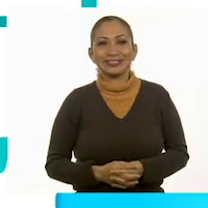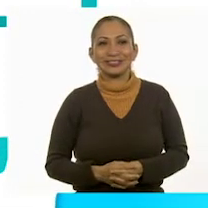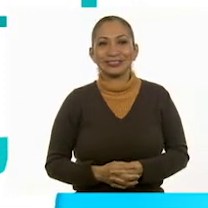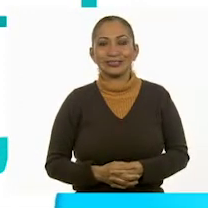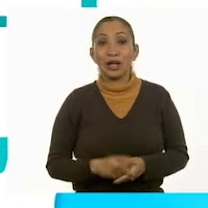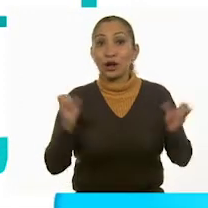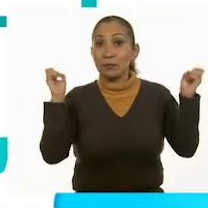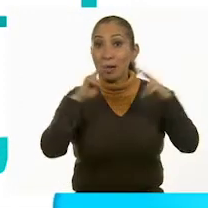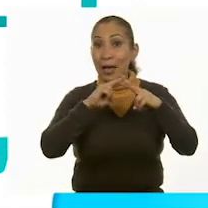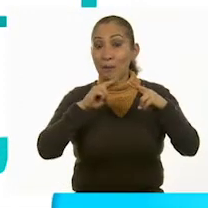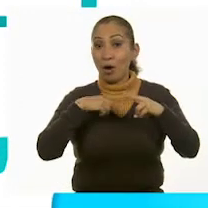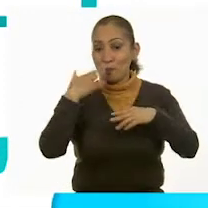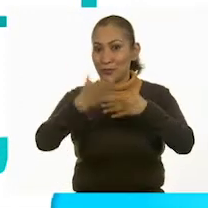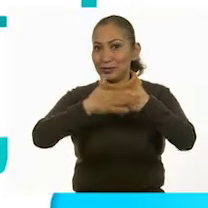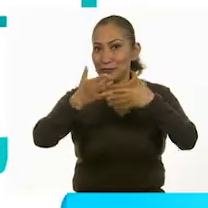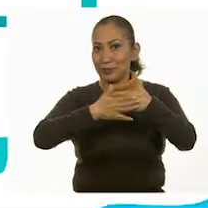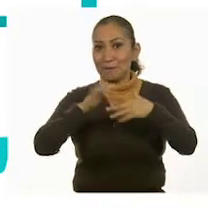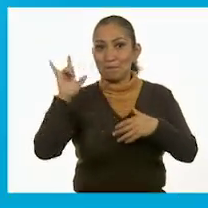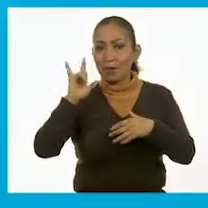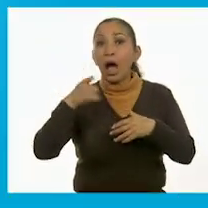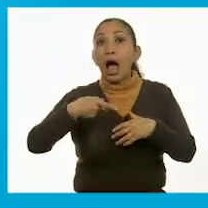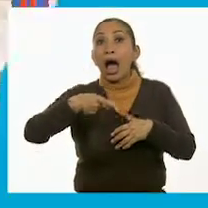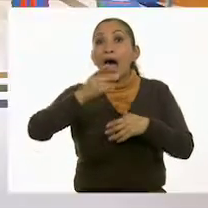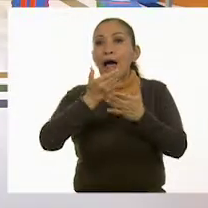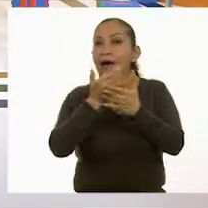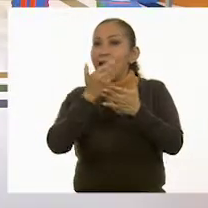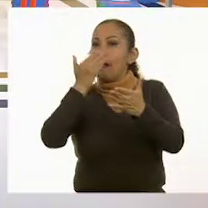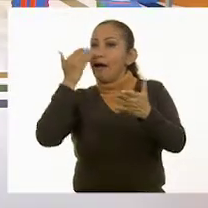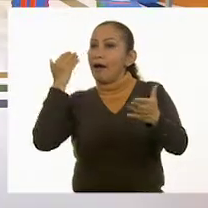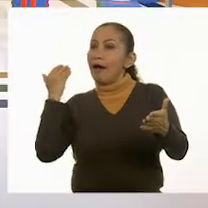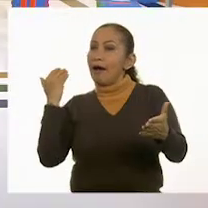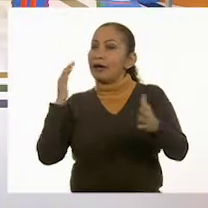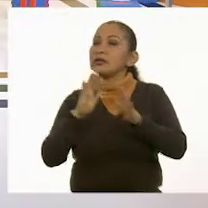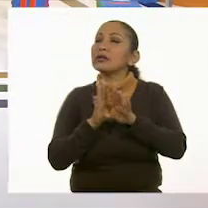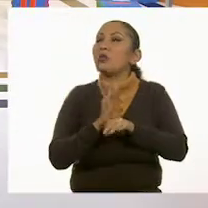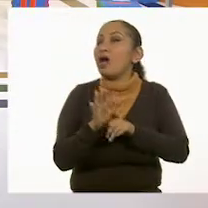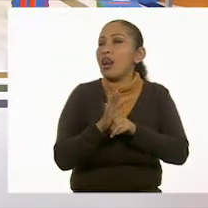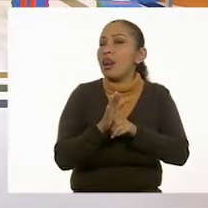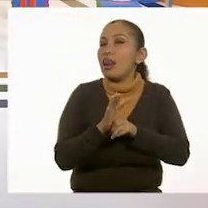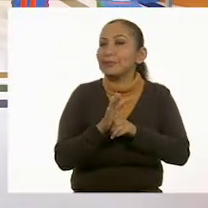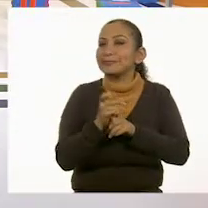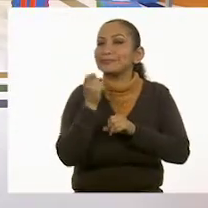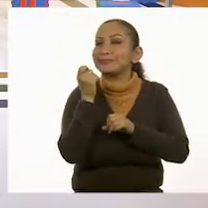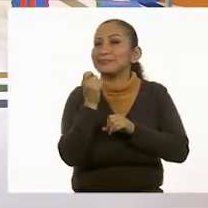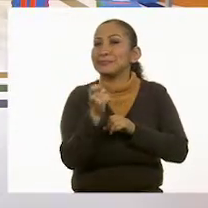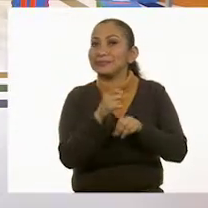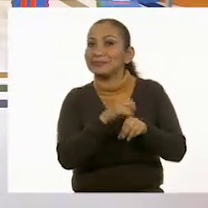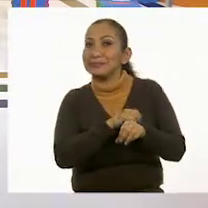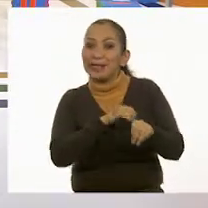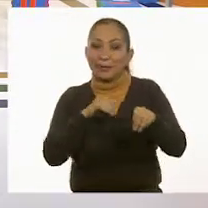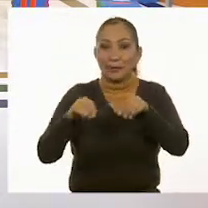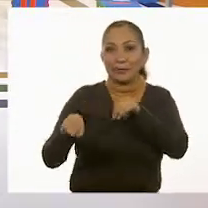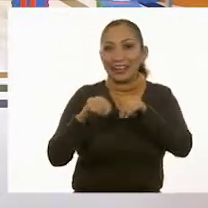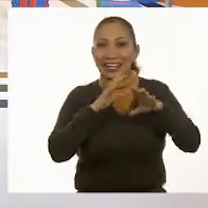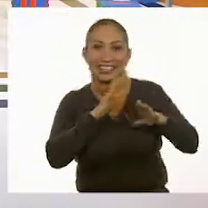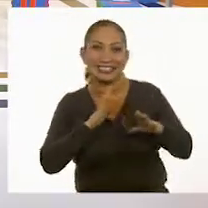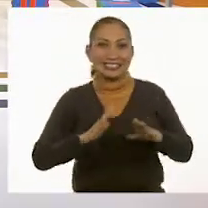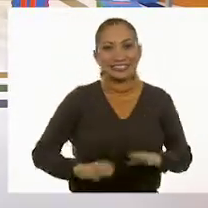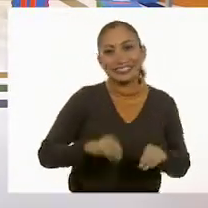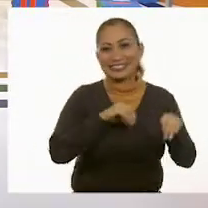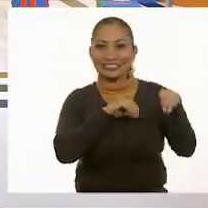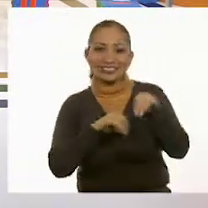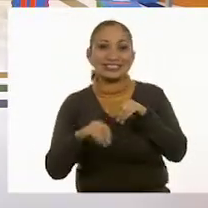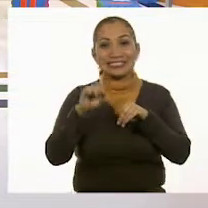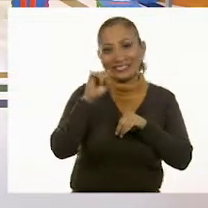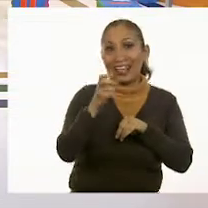Nos vemos hasta la próxima, pero antes ha llegado el momento de... De movernos. Movernos,